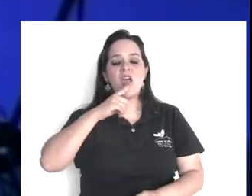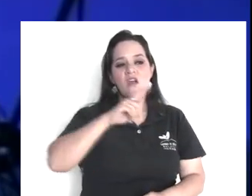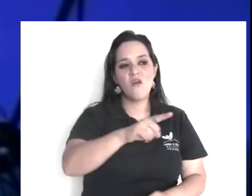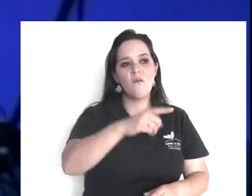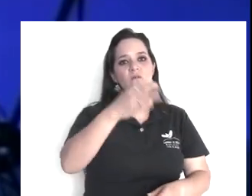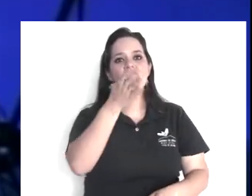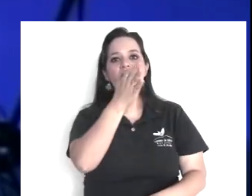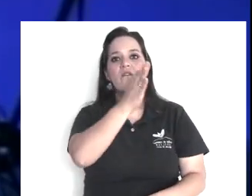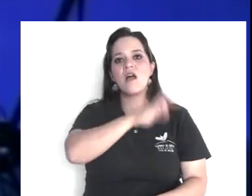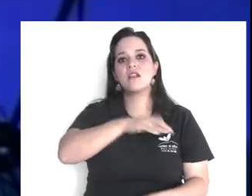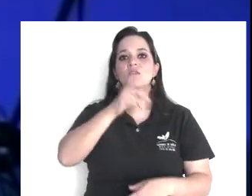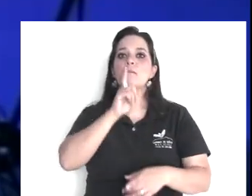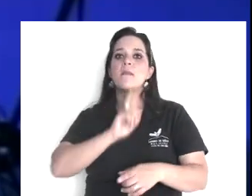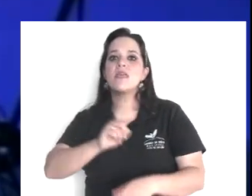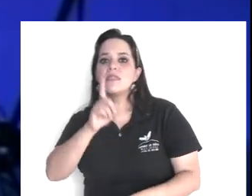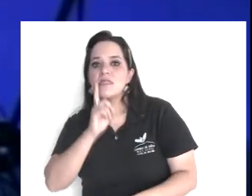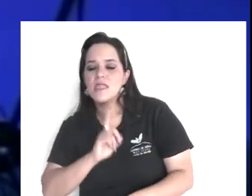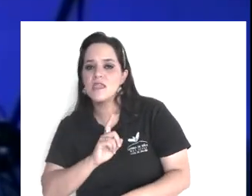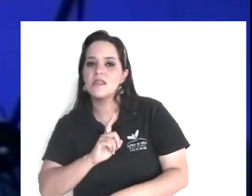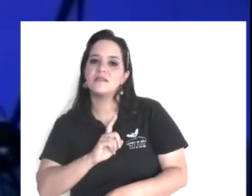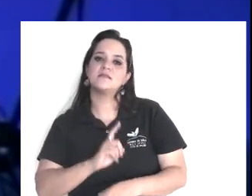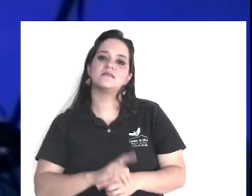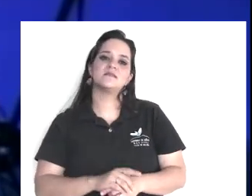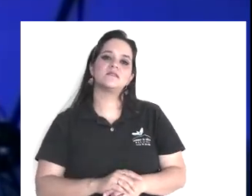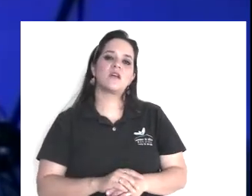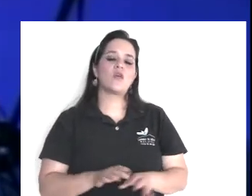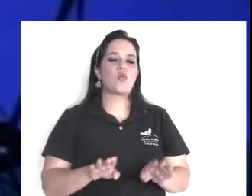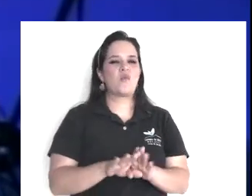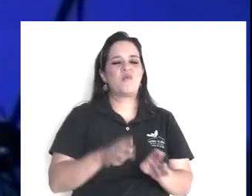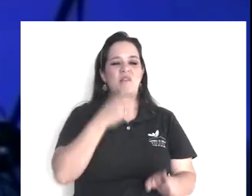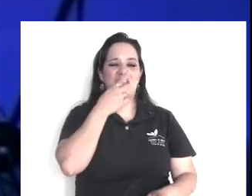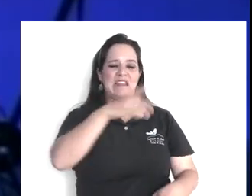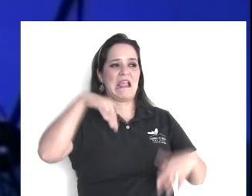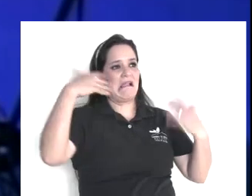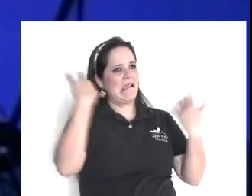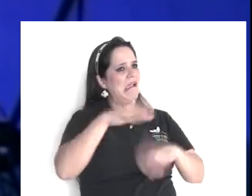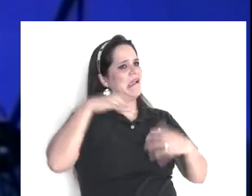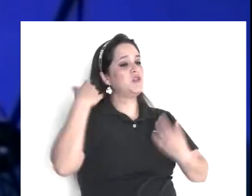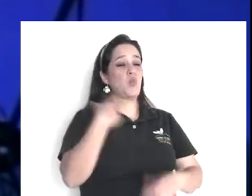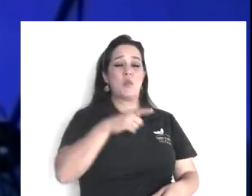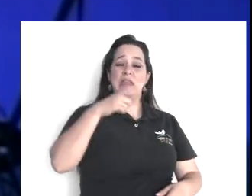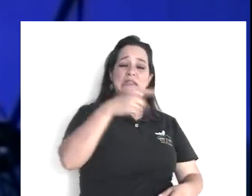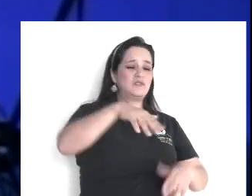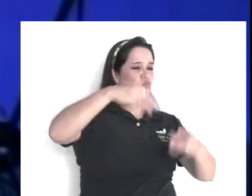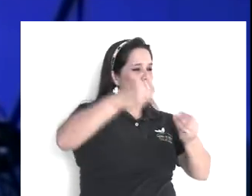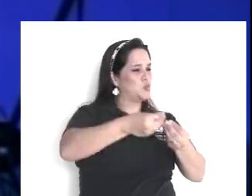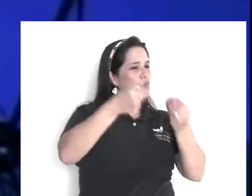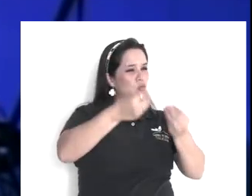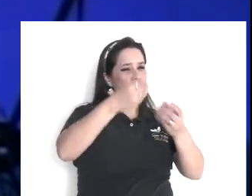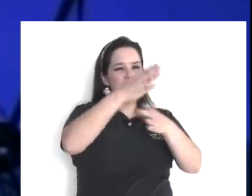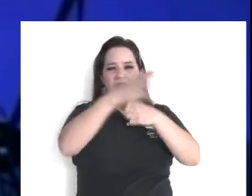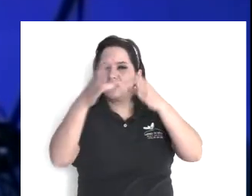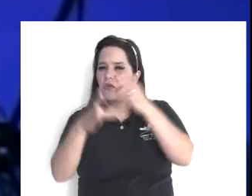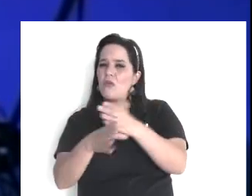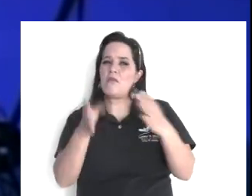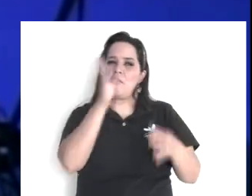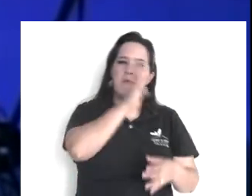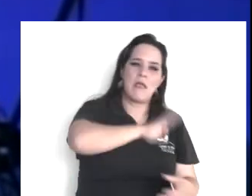este acusar, falsamente, incluye, exagerar, porque la exageración, de los hechos,